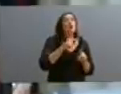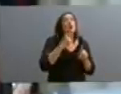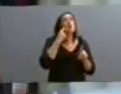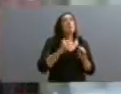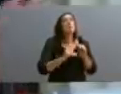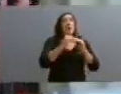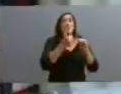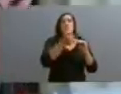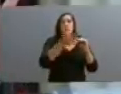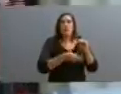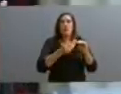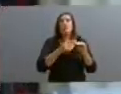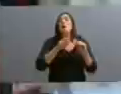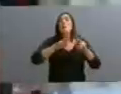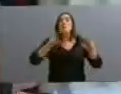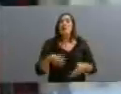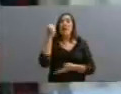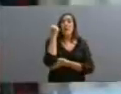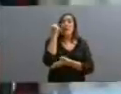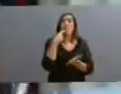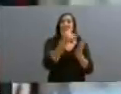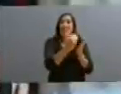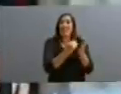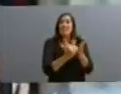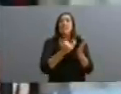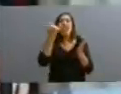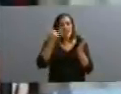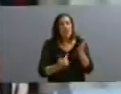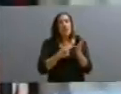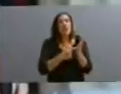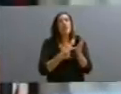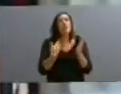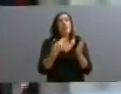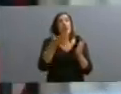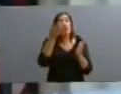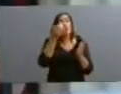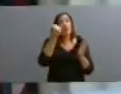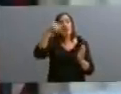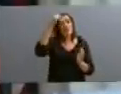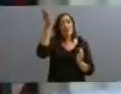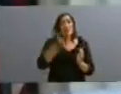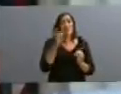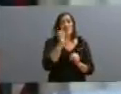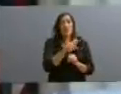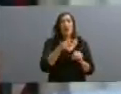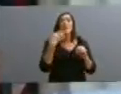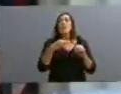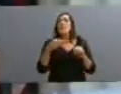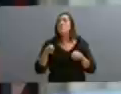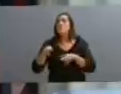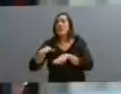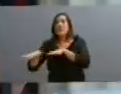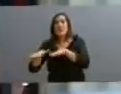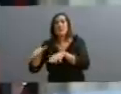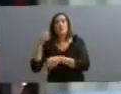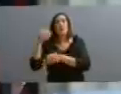mensualmente. El plan económico contiene los mecanismos necesarios para asegurar que esta tasa de interés se fije por debajo del ritmo de crecimiento